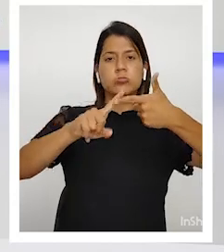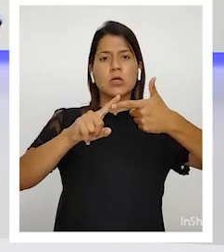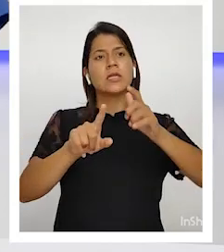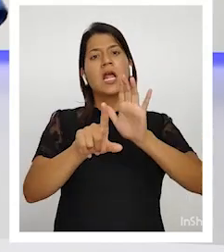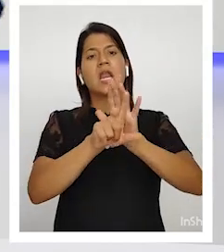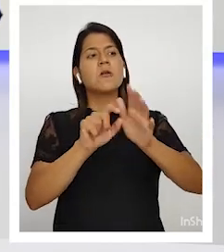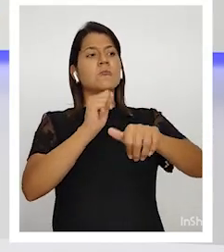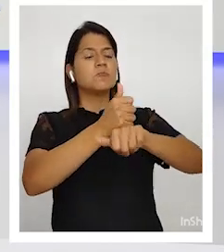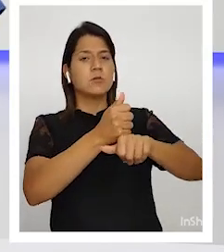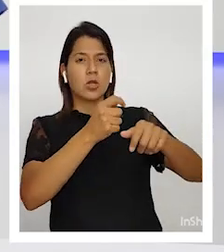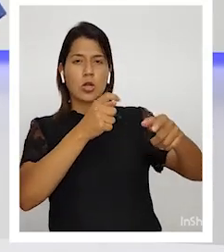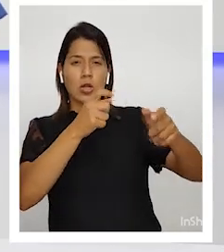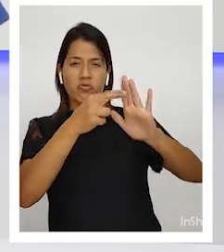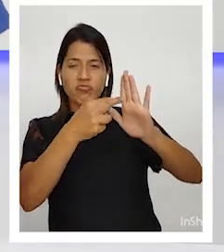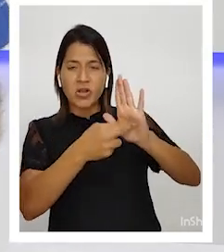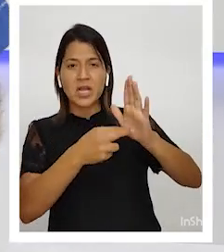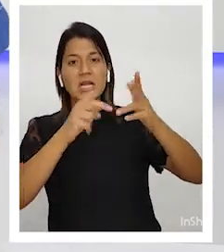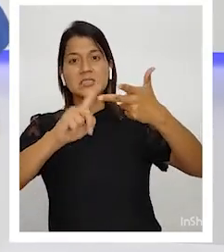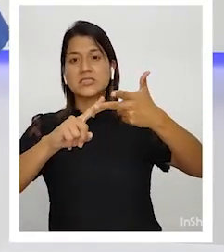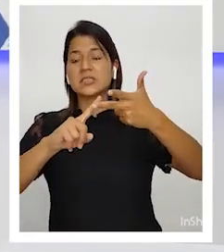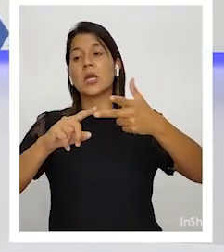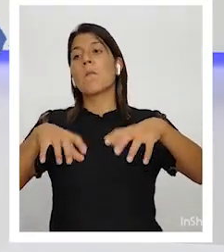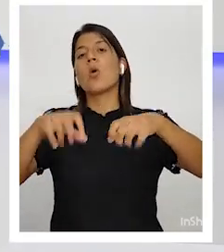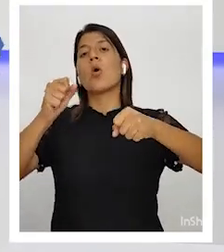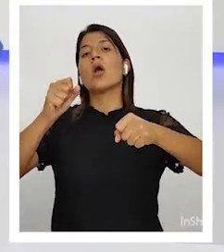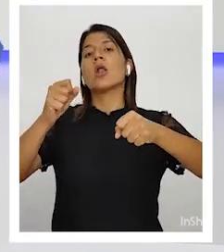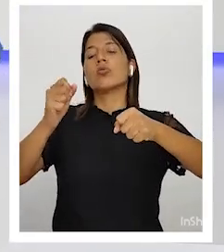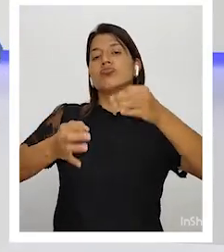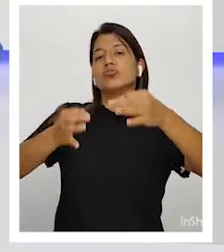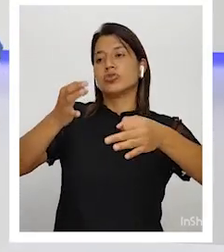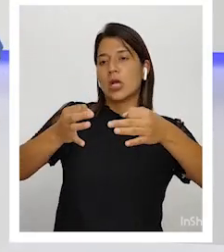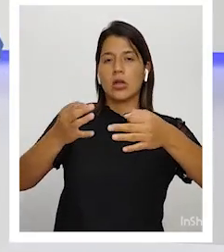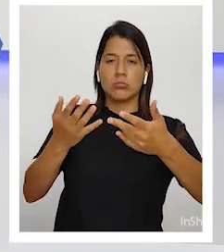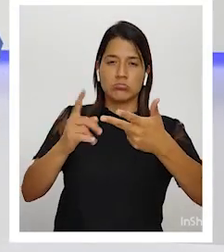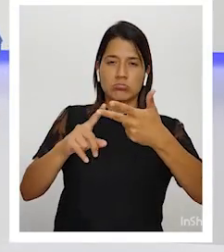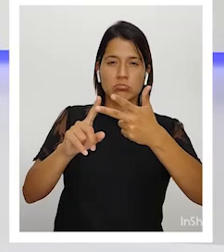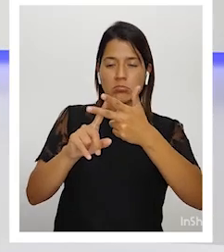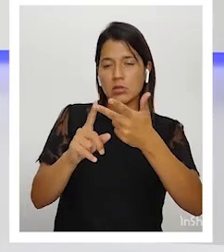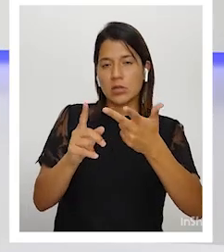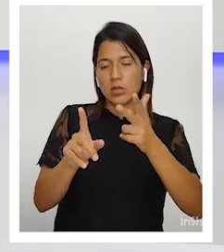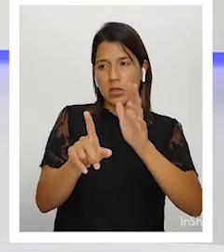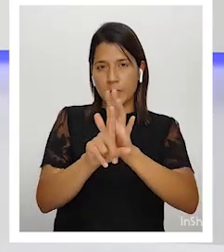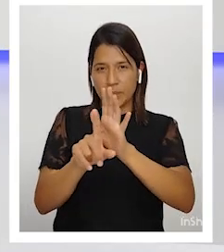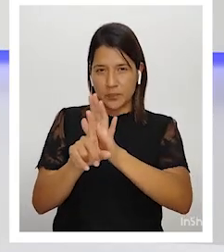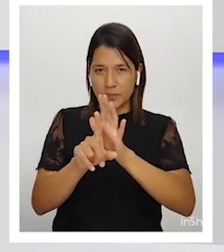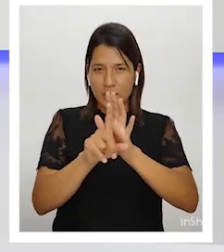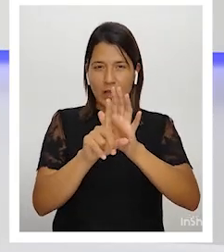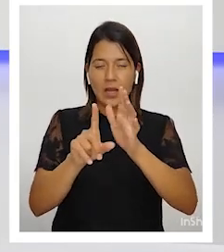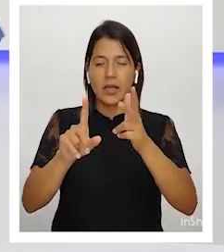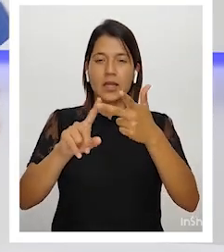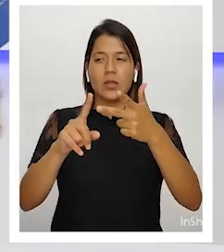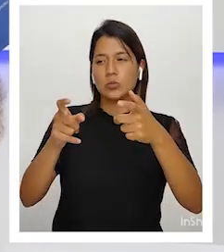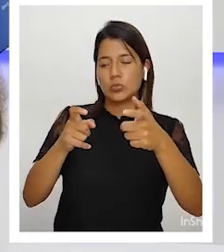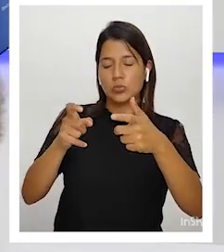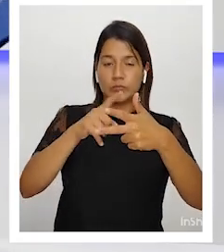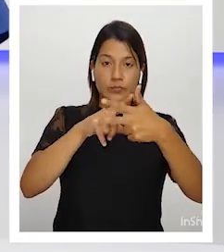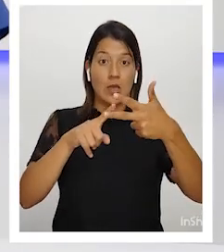Pero si tenemos una masa de excluidos, como lo ha sido a nuestra América,